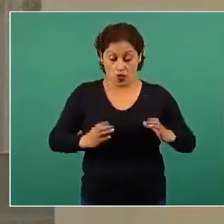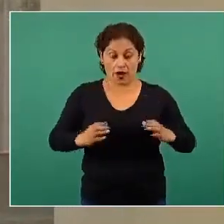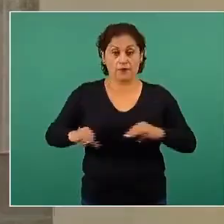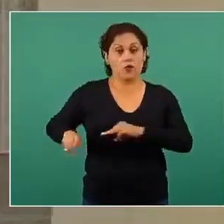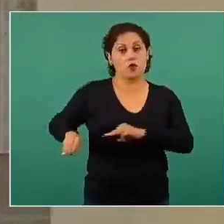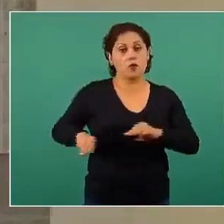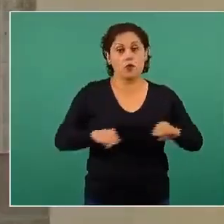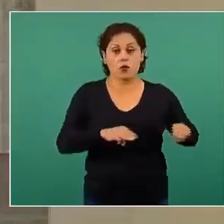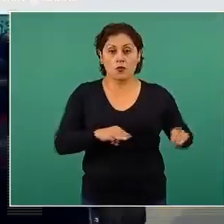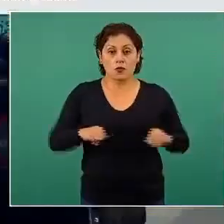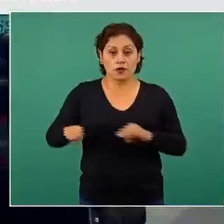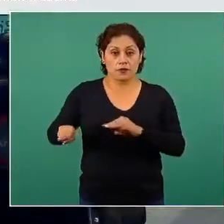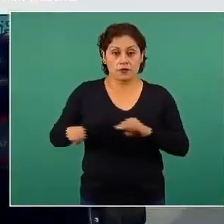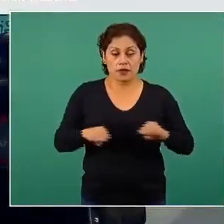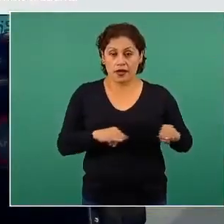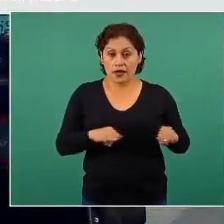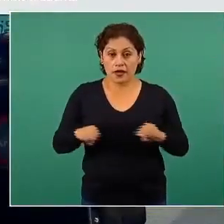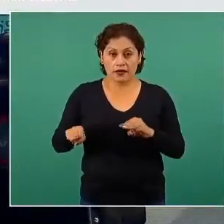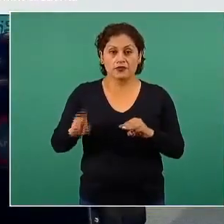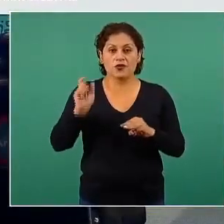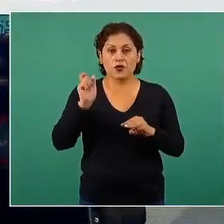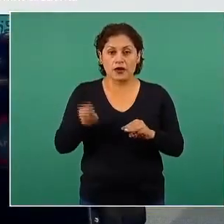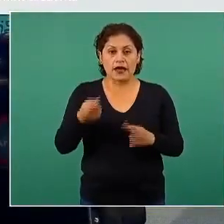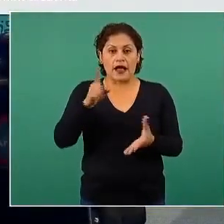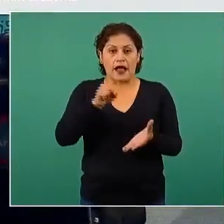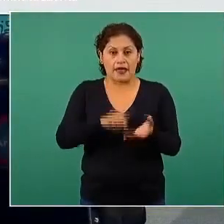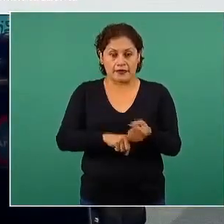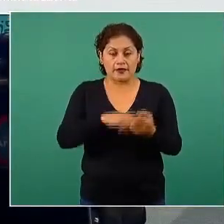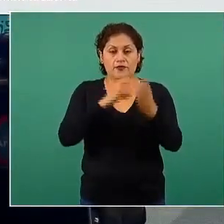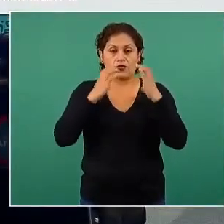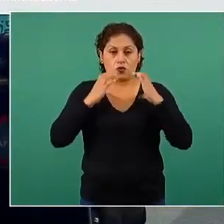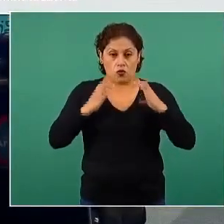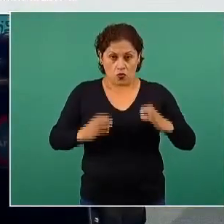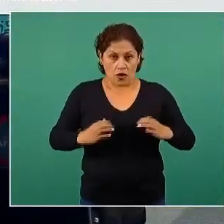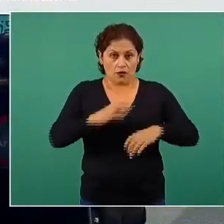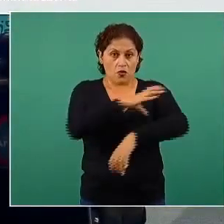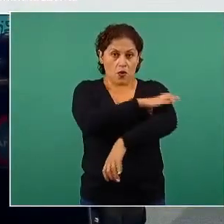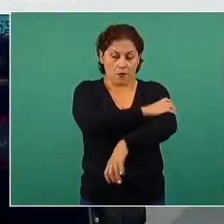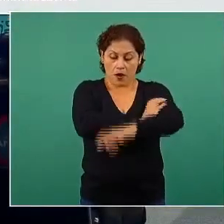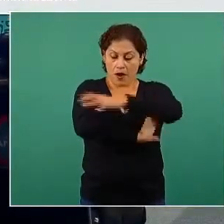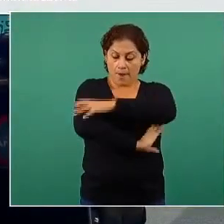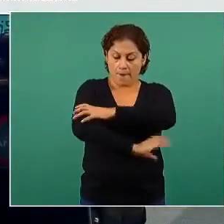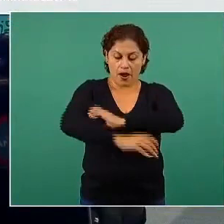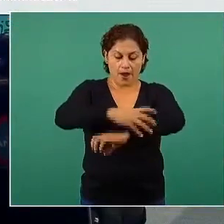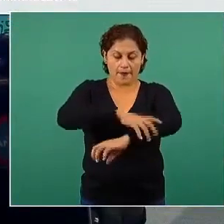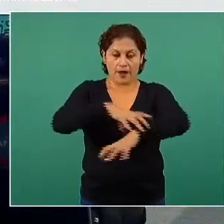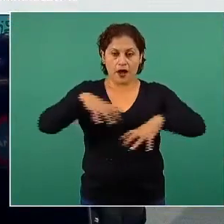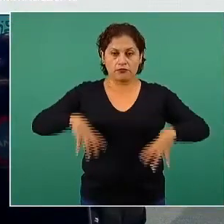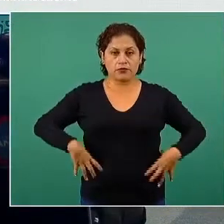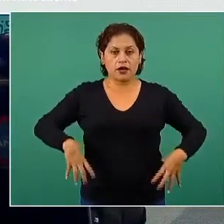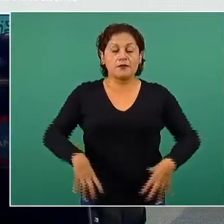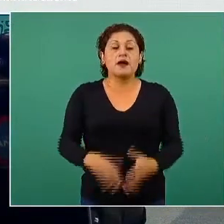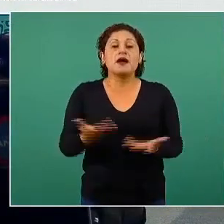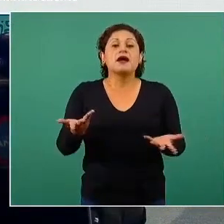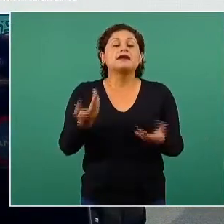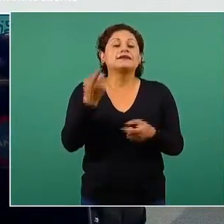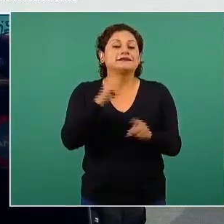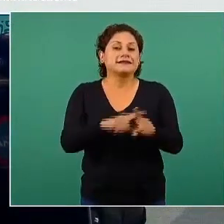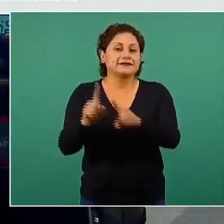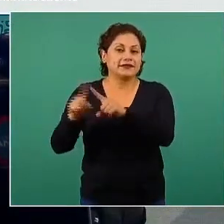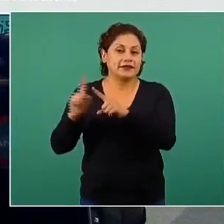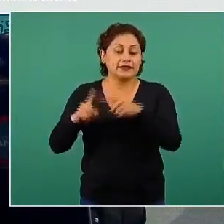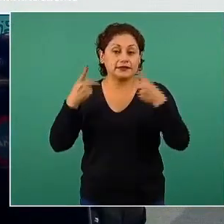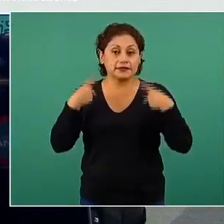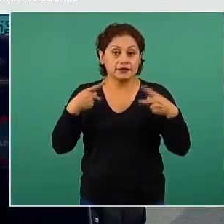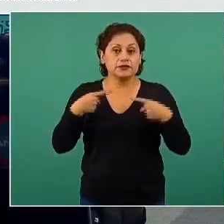grupos musculares, que implica un gasto de energía mayor al que tenemos cuando estamos sentados.